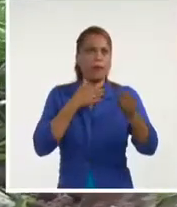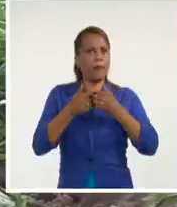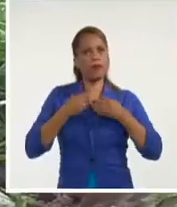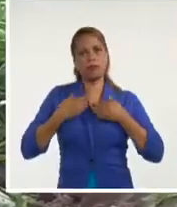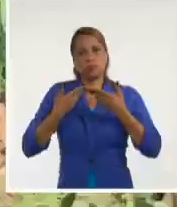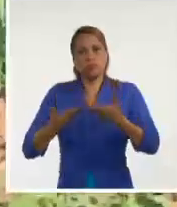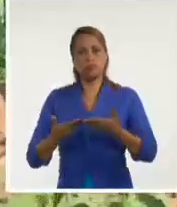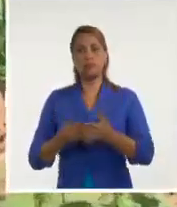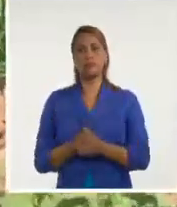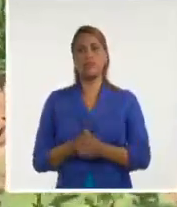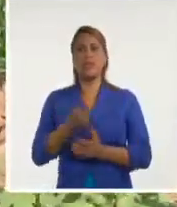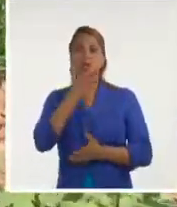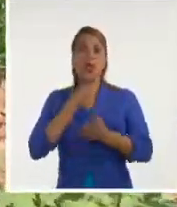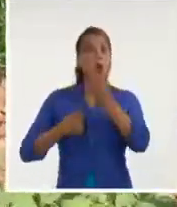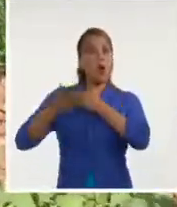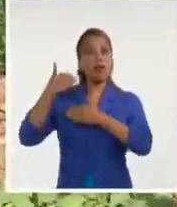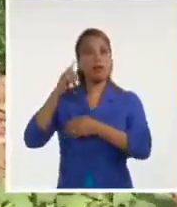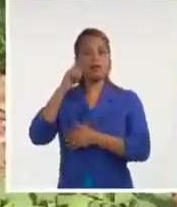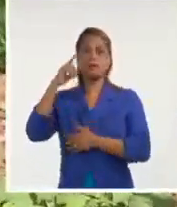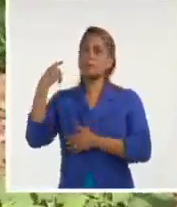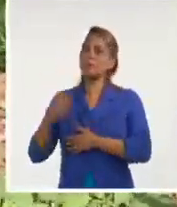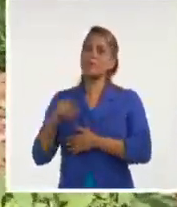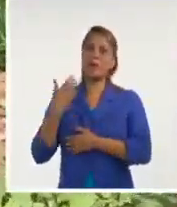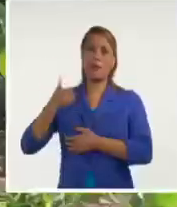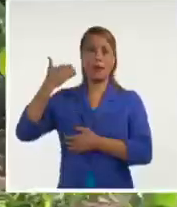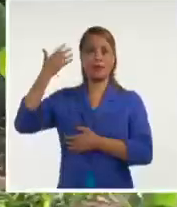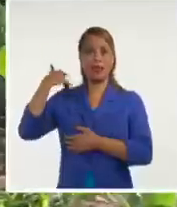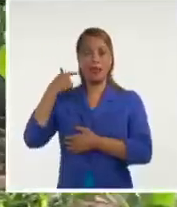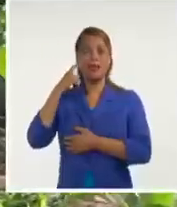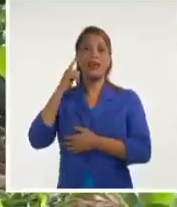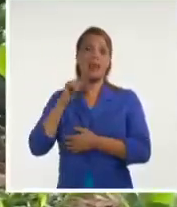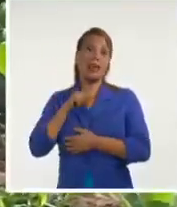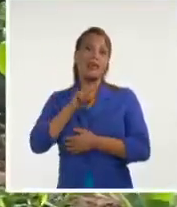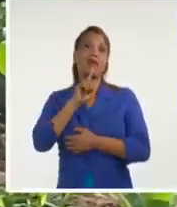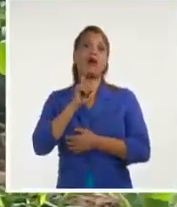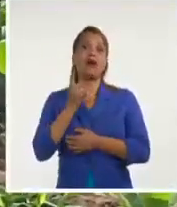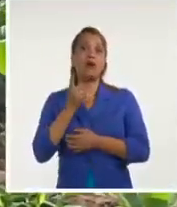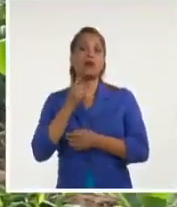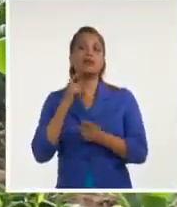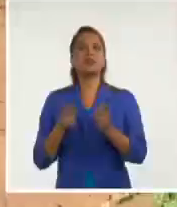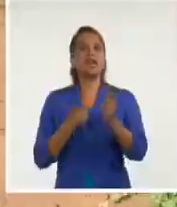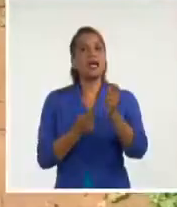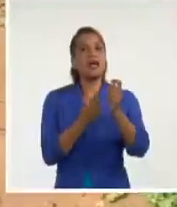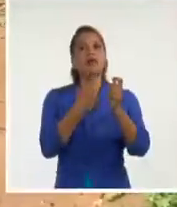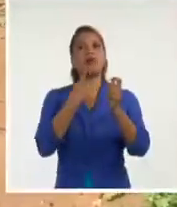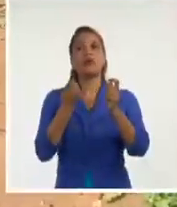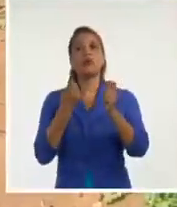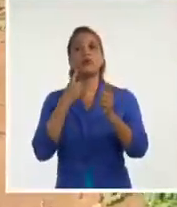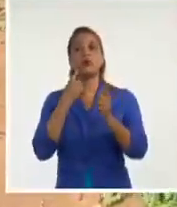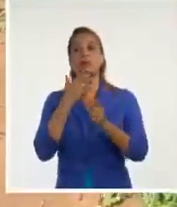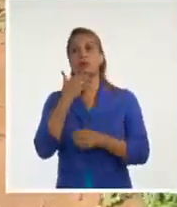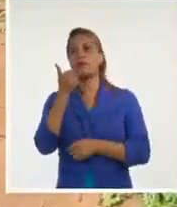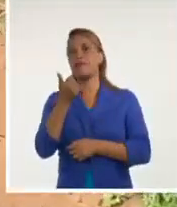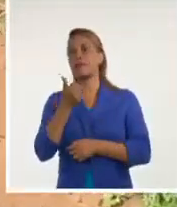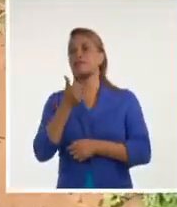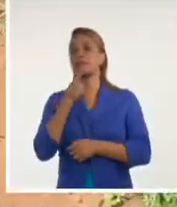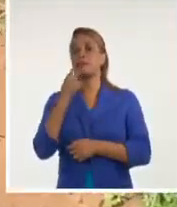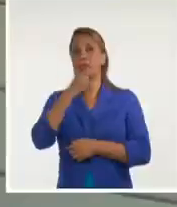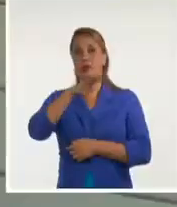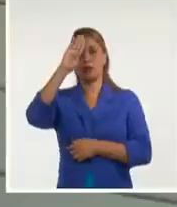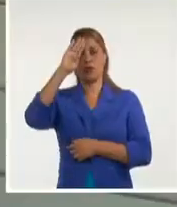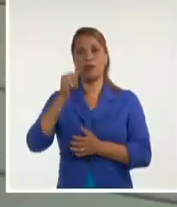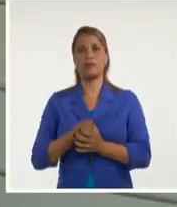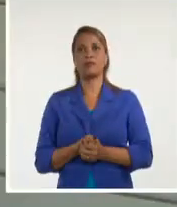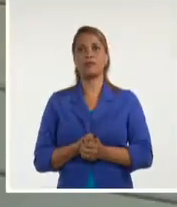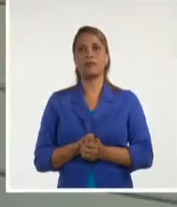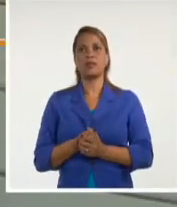no conocieron aquel pasado, se saben dueños de su destino y herederos de una tradición de luchas inclaudicable por el bienestar de su país. Y lo que sí tenemos que